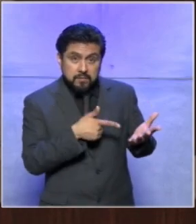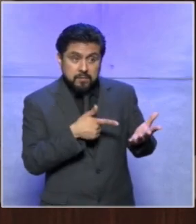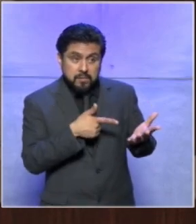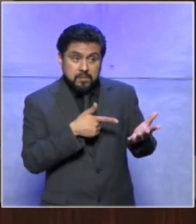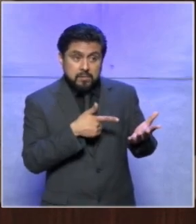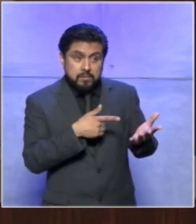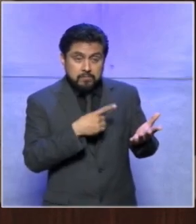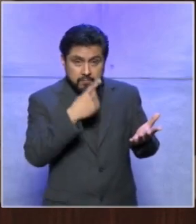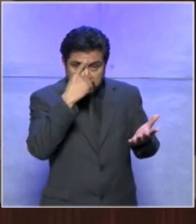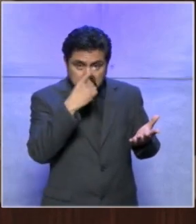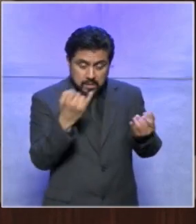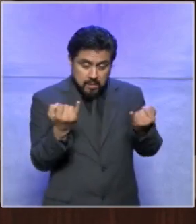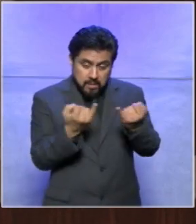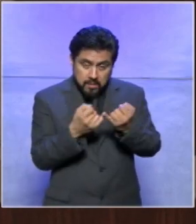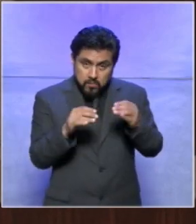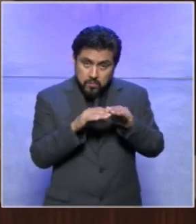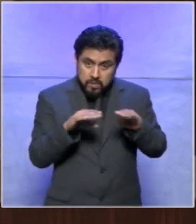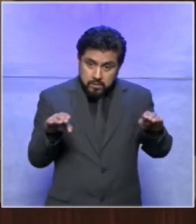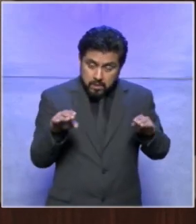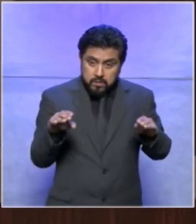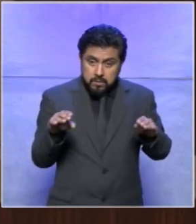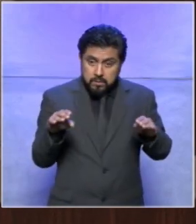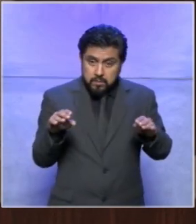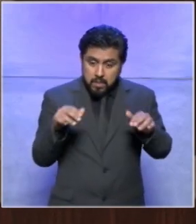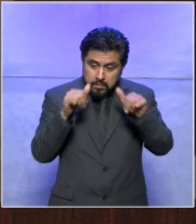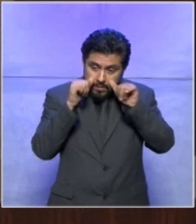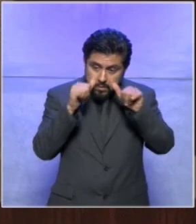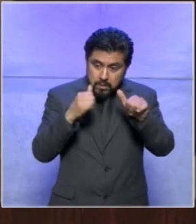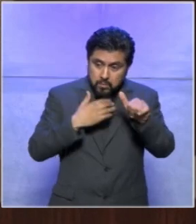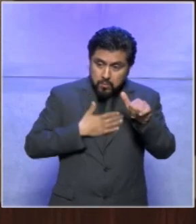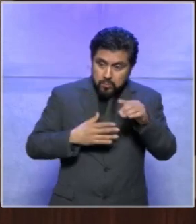de igualidad para todos y que tengan